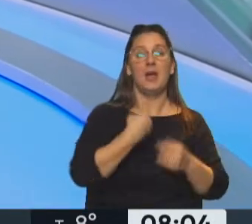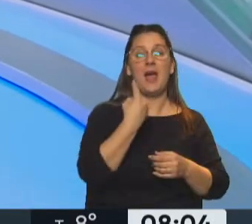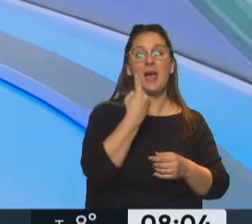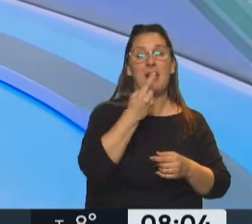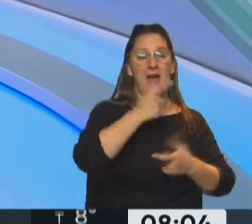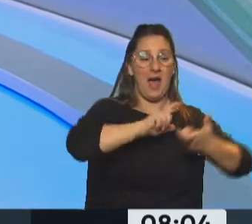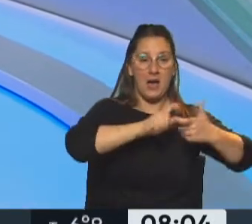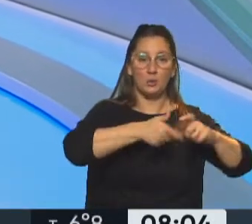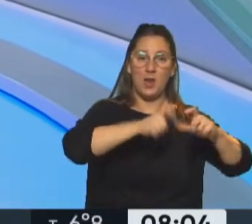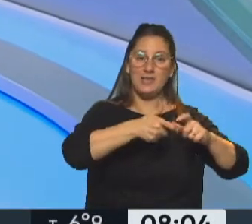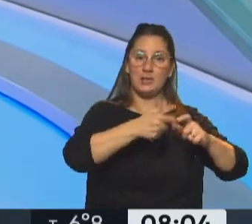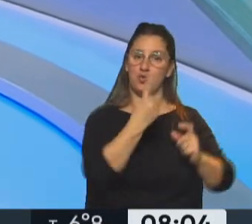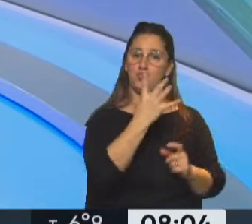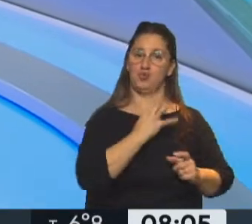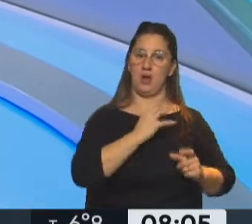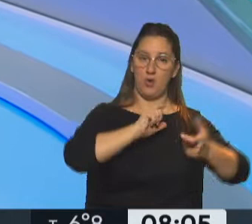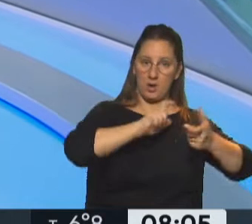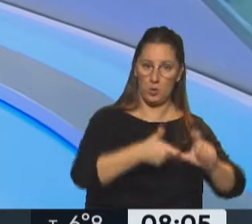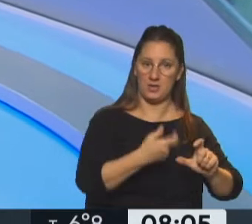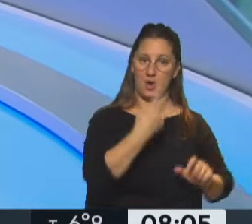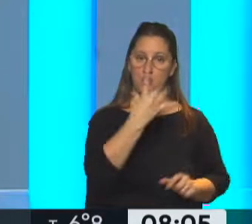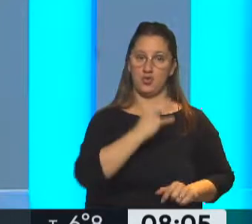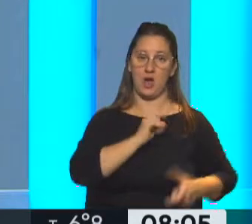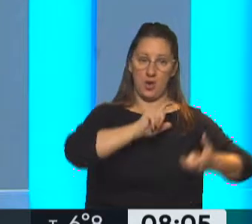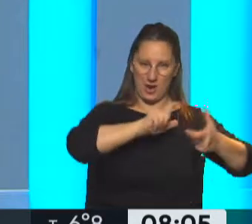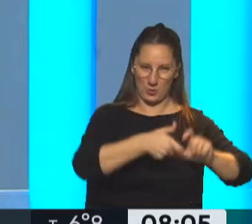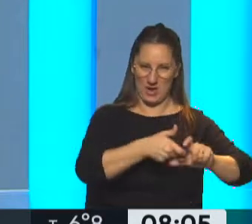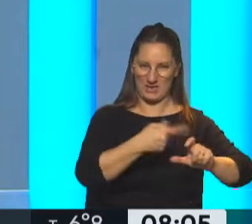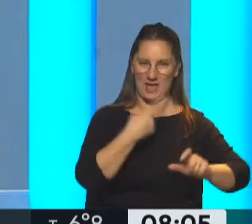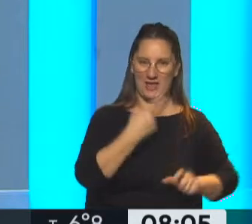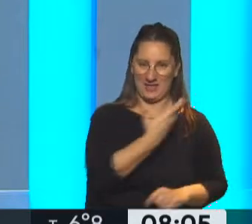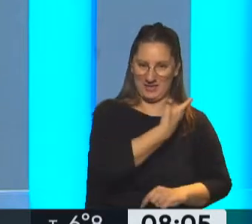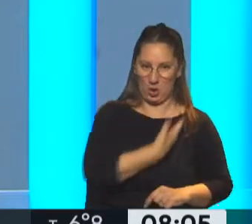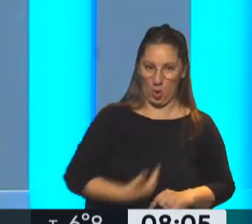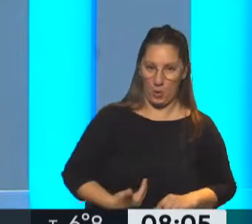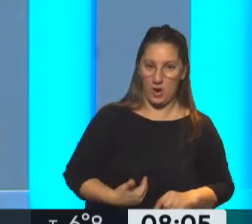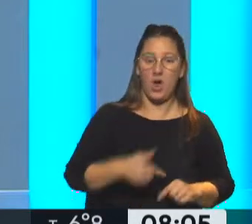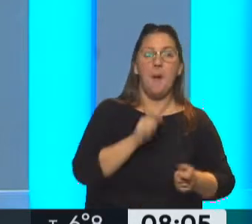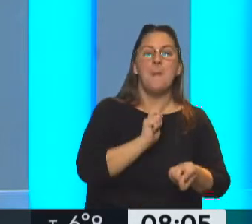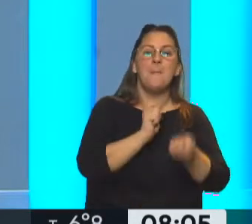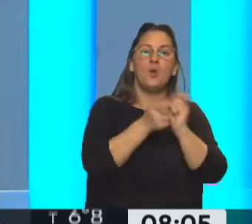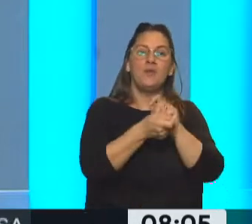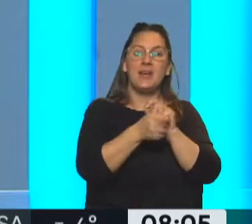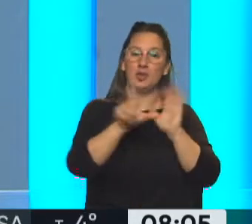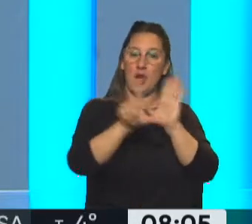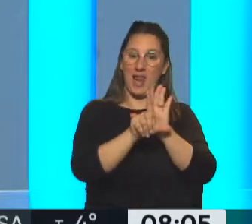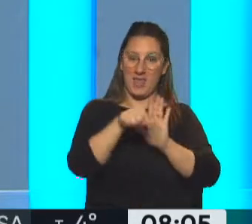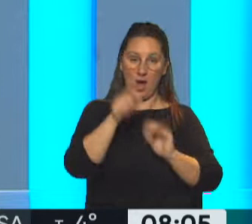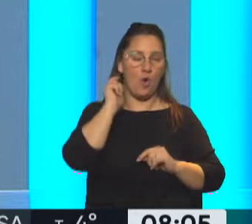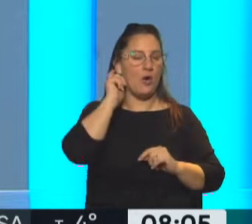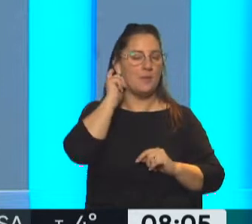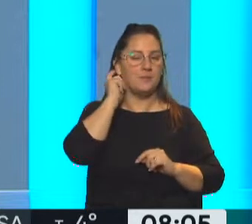actualización sea al año. Claro, anual. Anual. Y además, hay una modificación respecto a lo que es la ley actual, que es